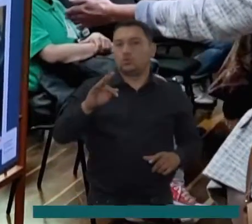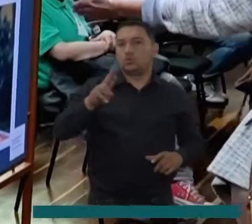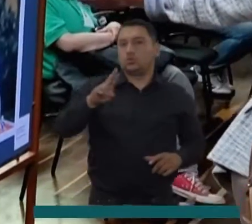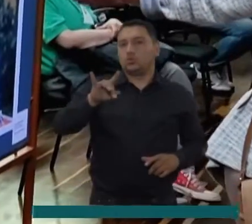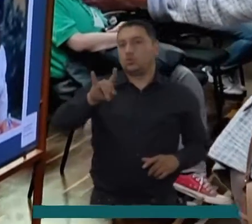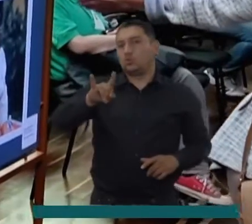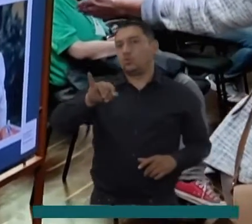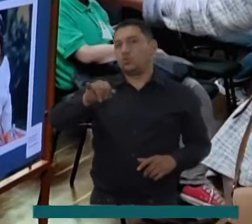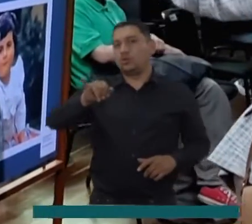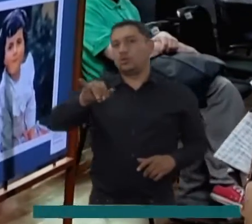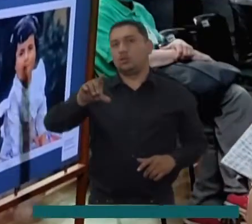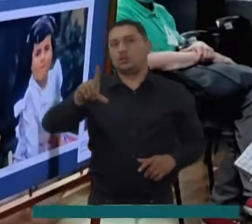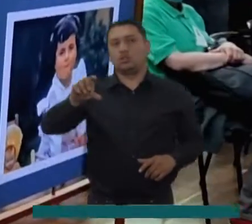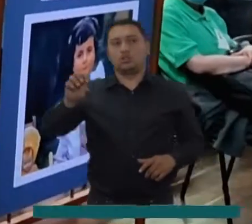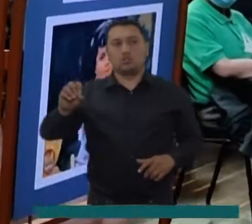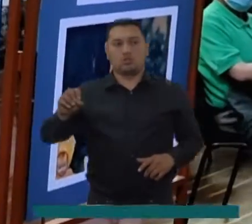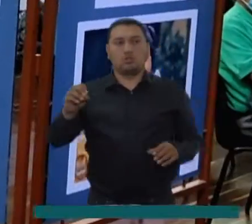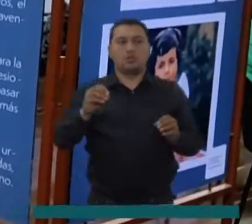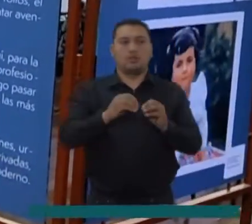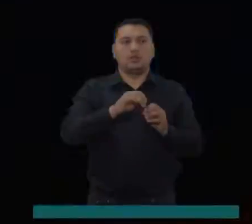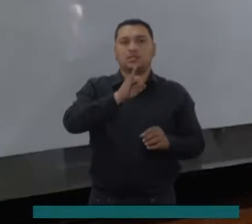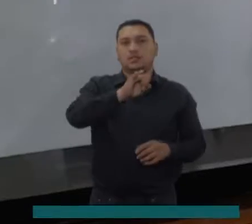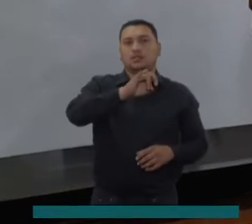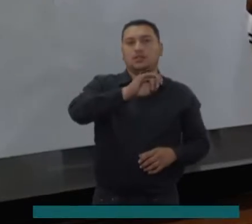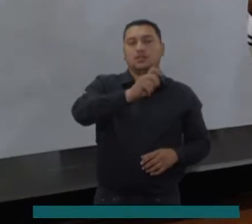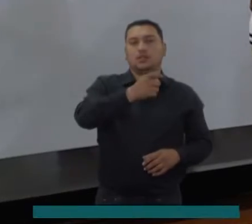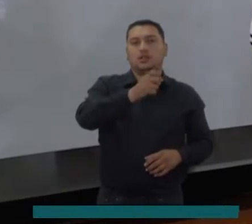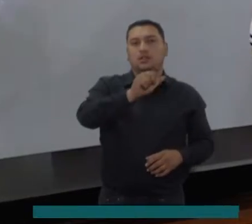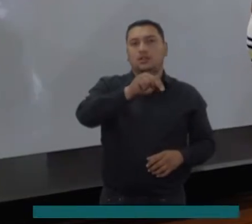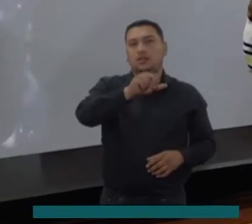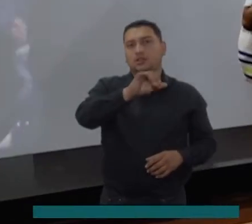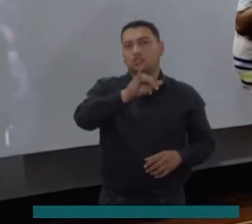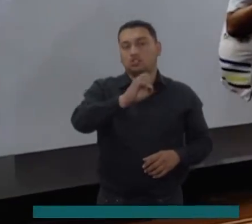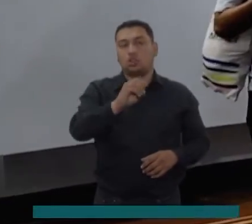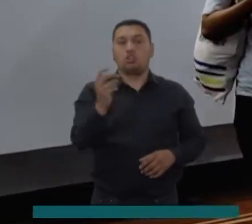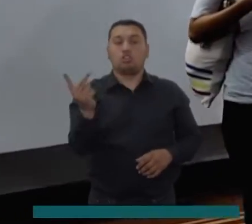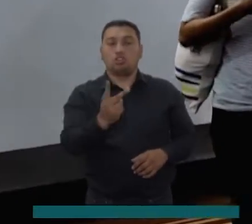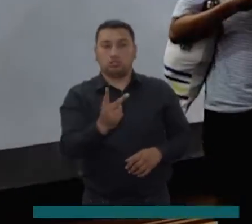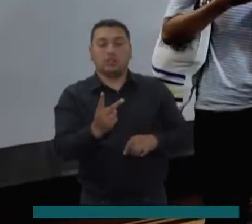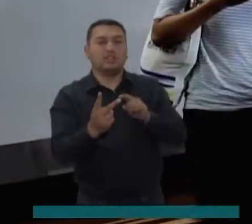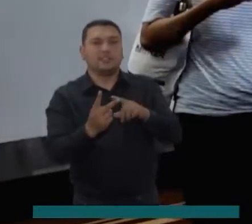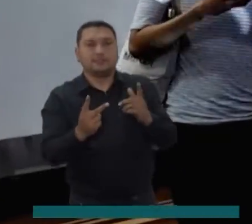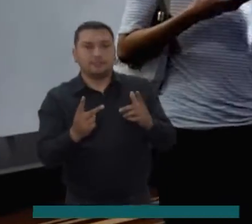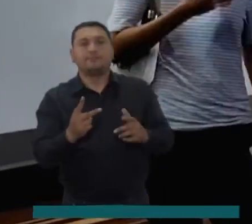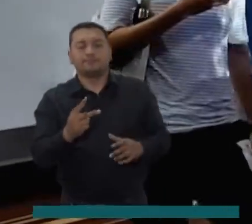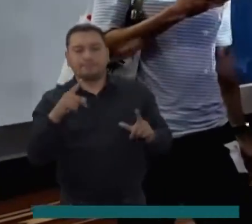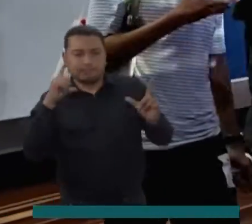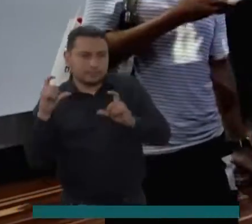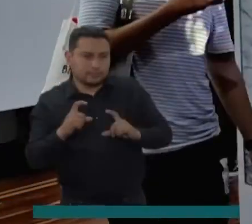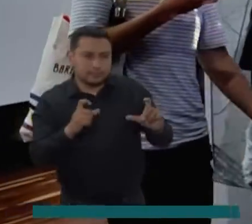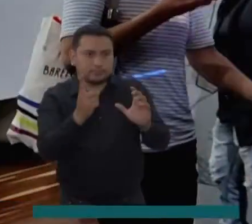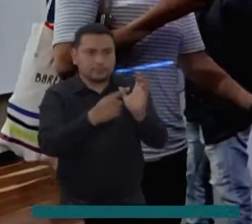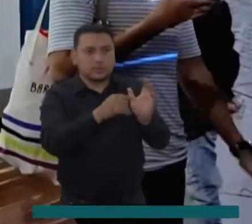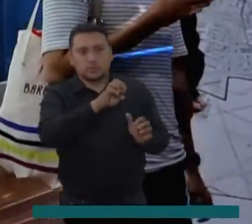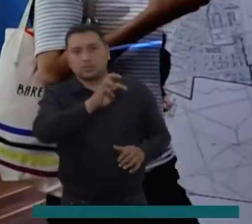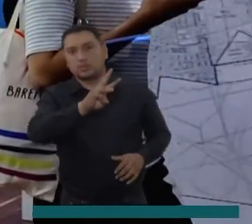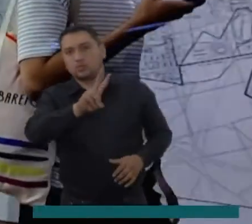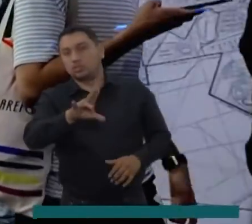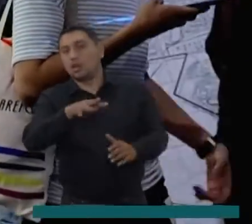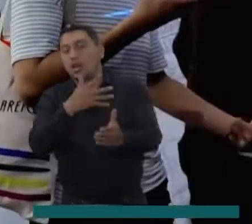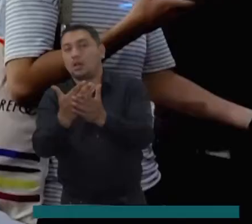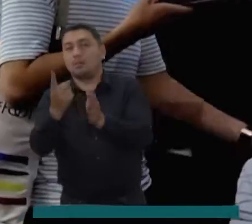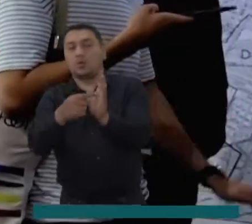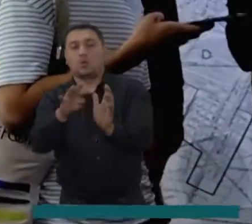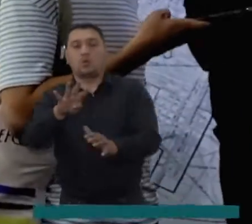capital del país en los años 1932 a 1949, resaltando el desarrollo arquitectónico de